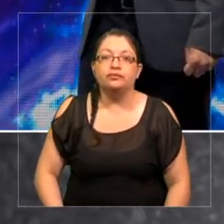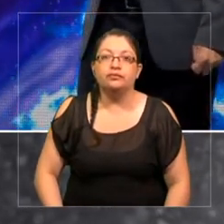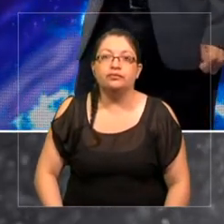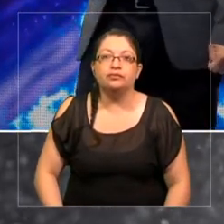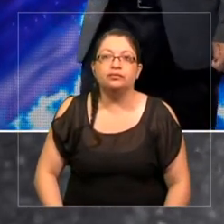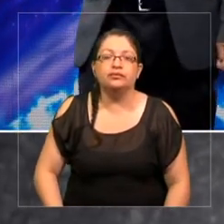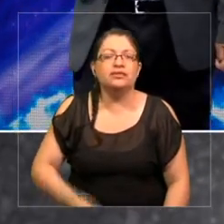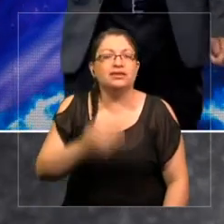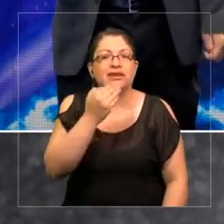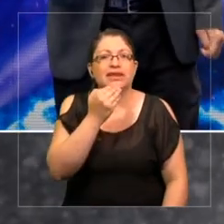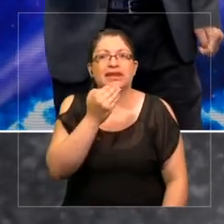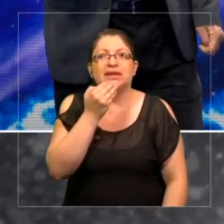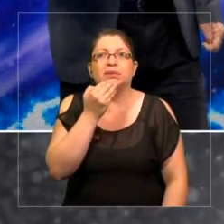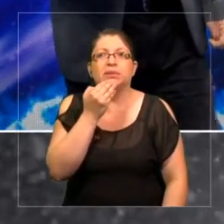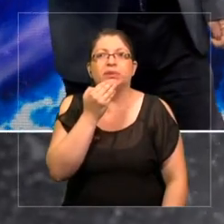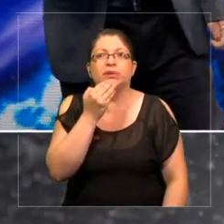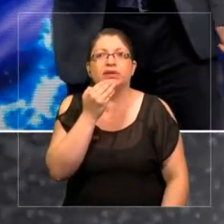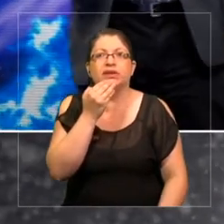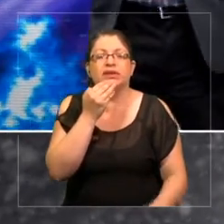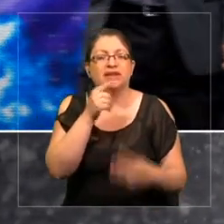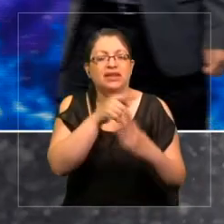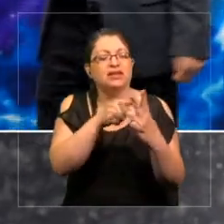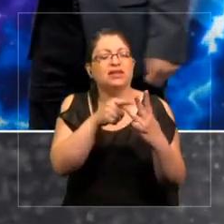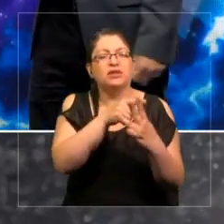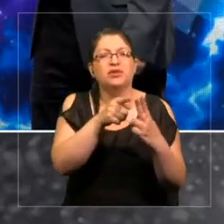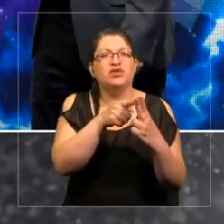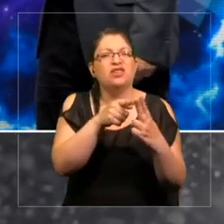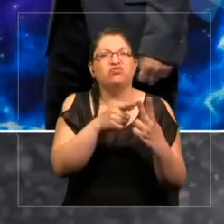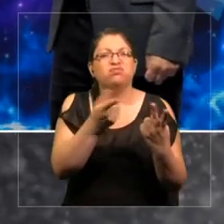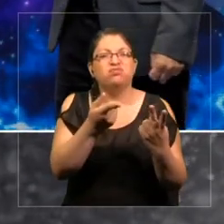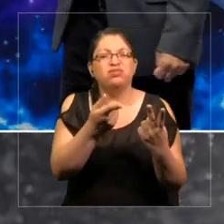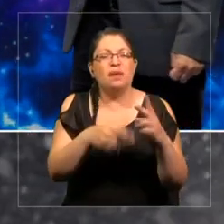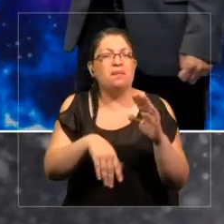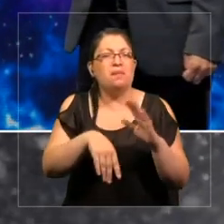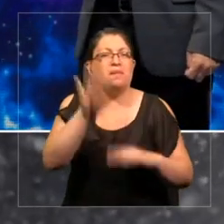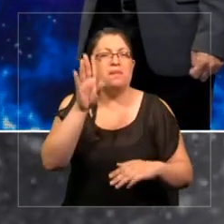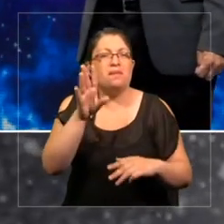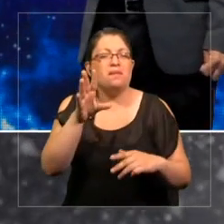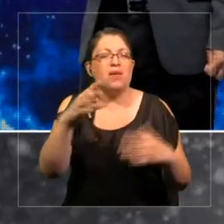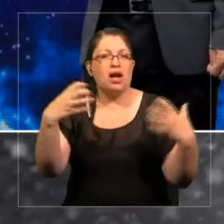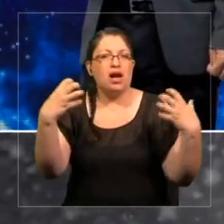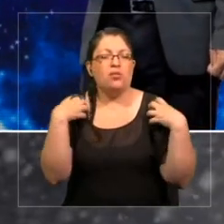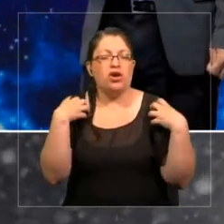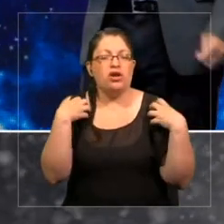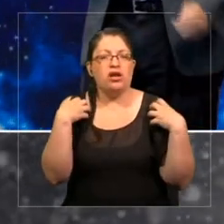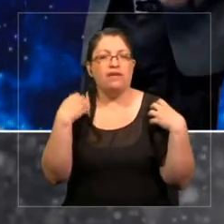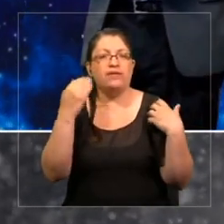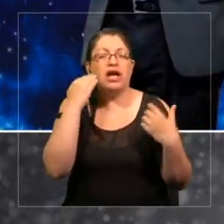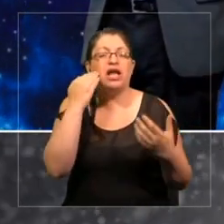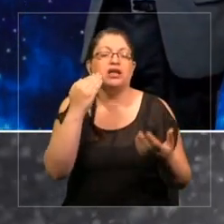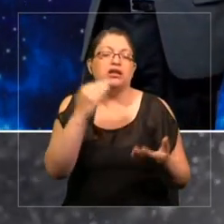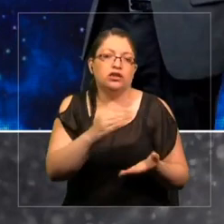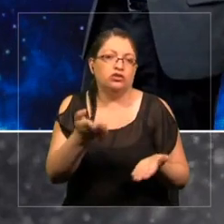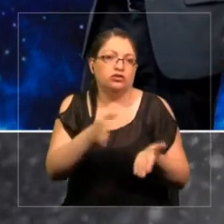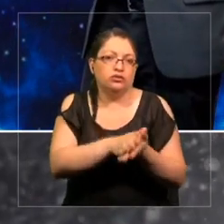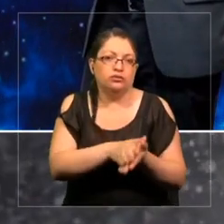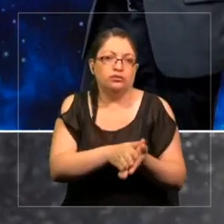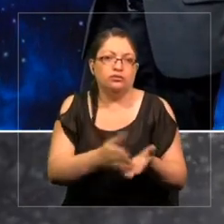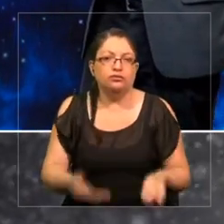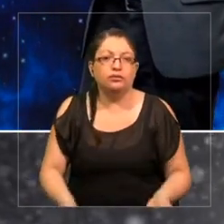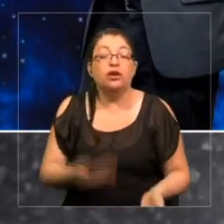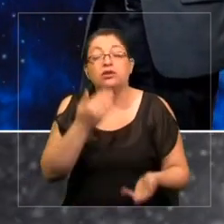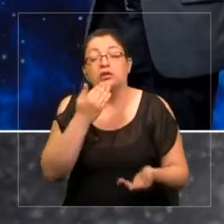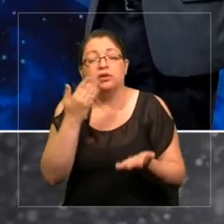la causa principal de muerte prematura y de muerte o mortalidad. Hay otros,